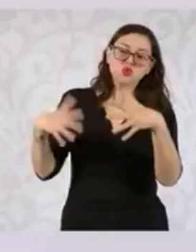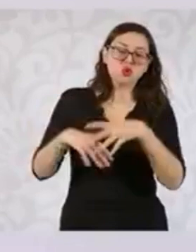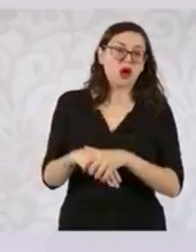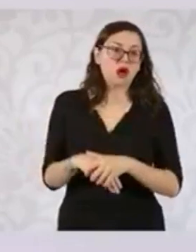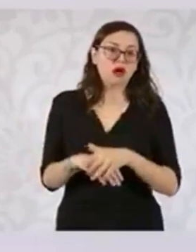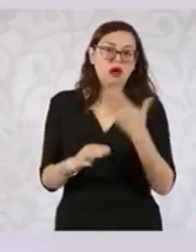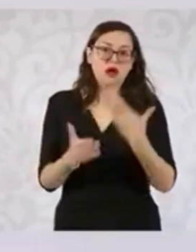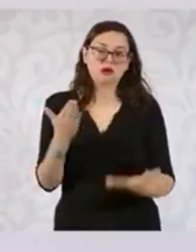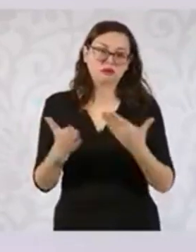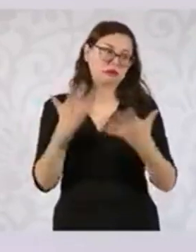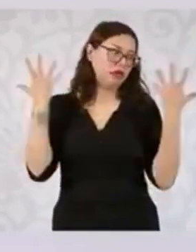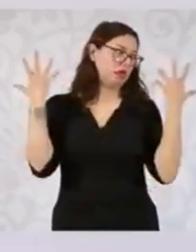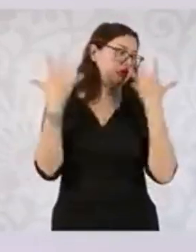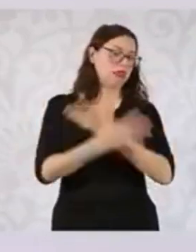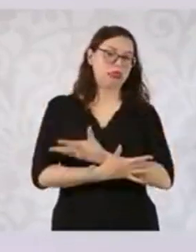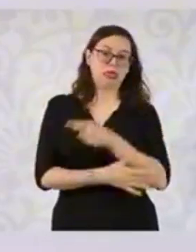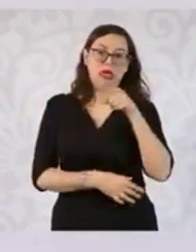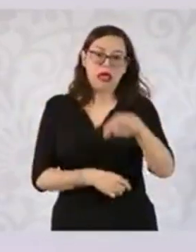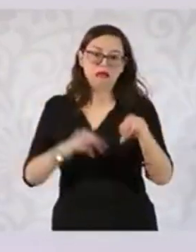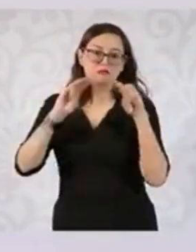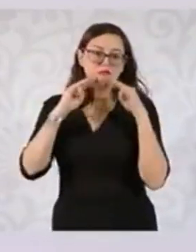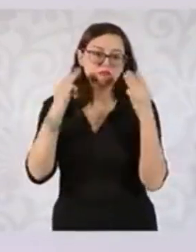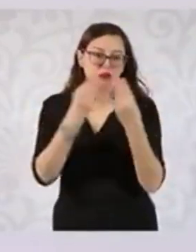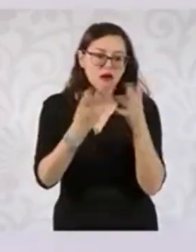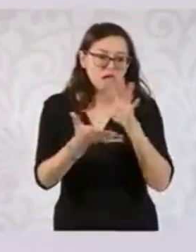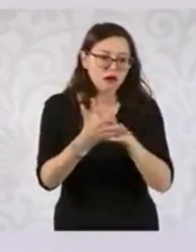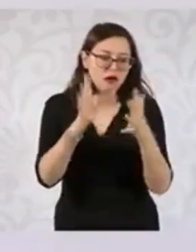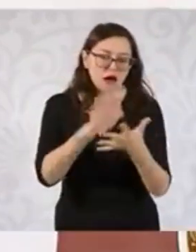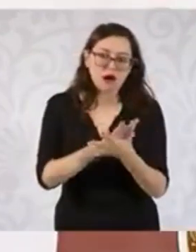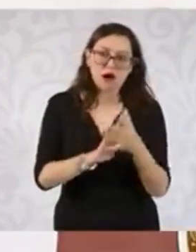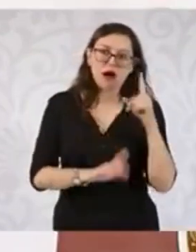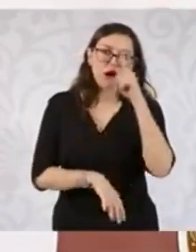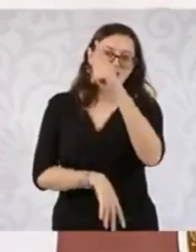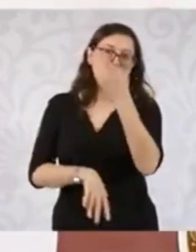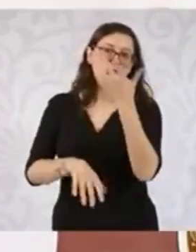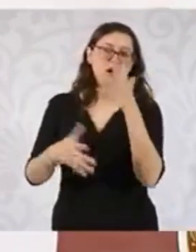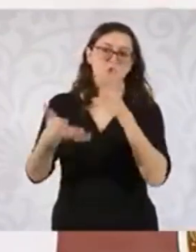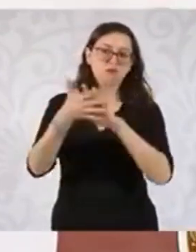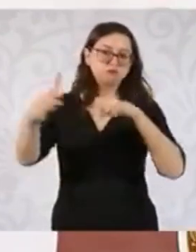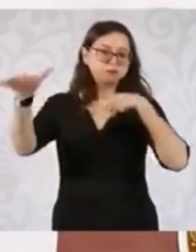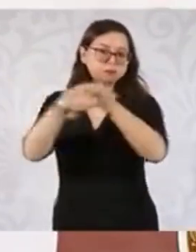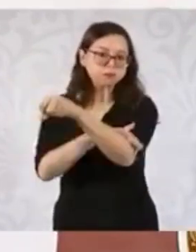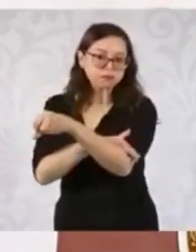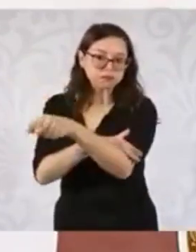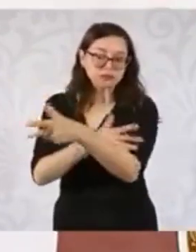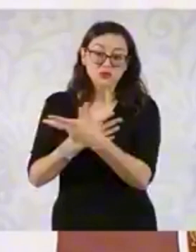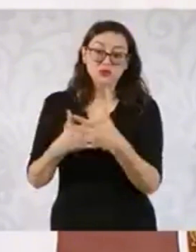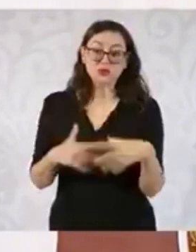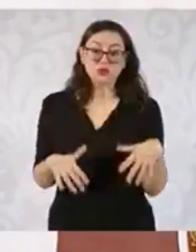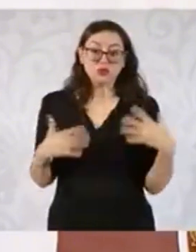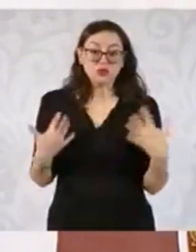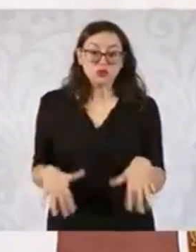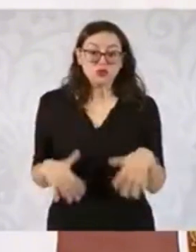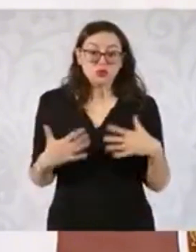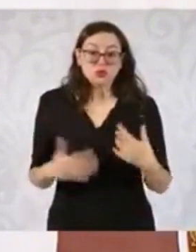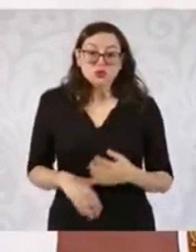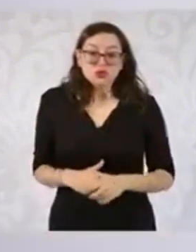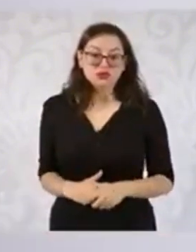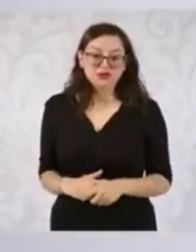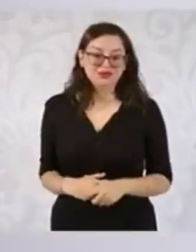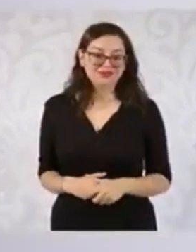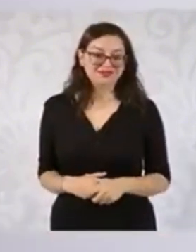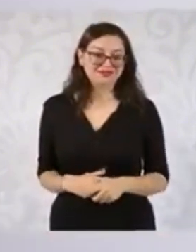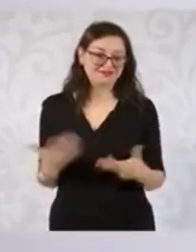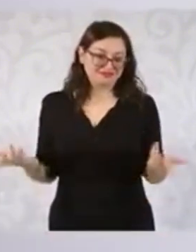que estaba vinculado con el narcotráfico. Es el tema central, que una guerra contra el narco estuvo a